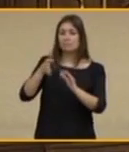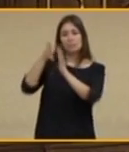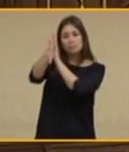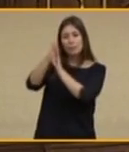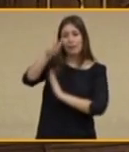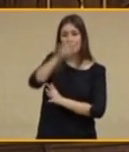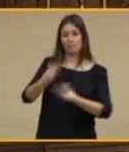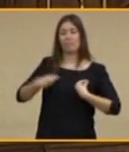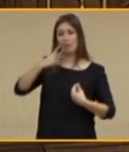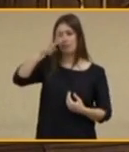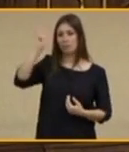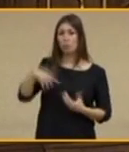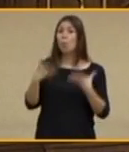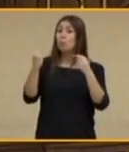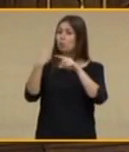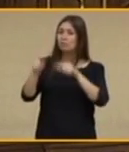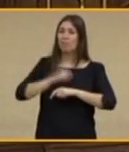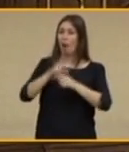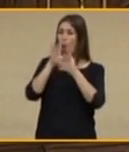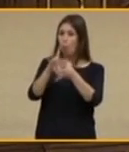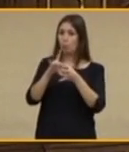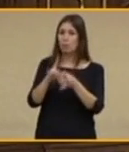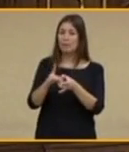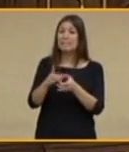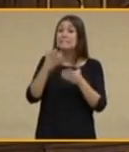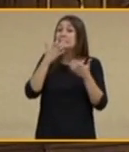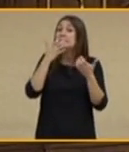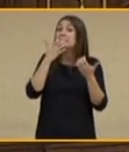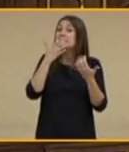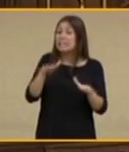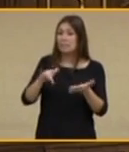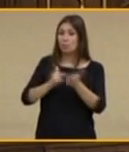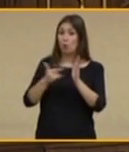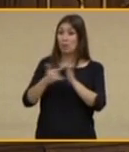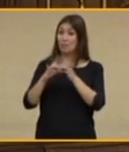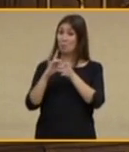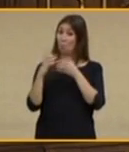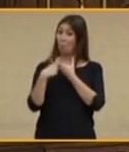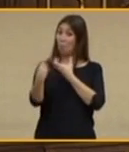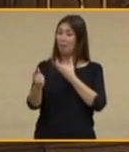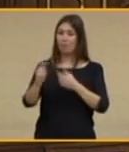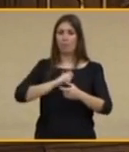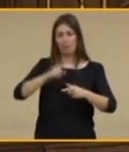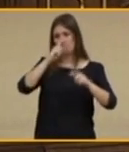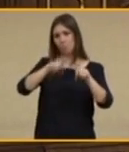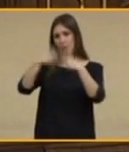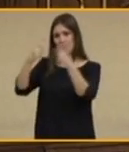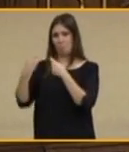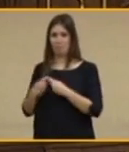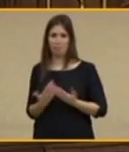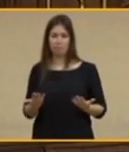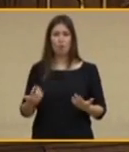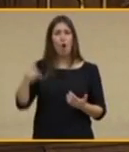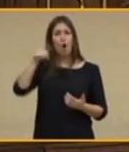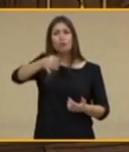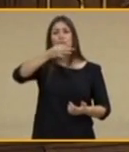mucho que nos une y los riesgos que entraña un proyecto de fractura. Hoy voy a hablar desde el convencimiento de